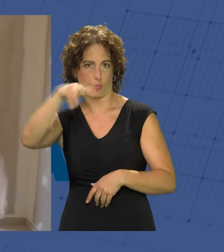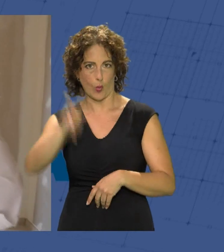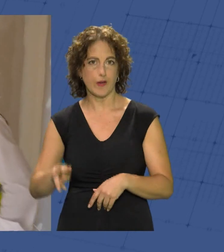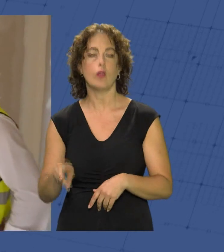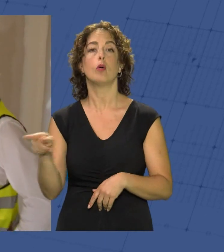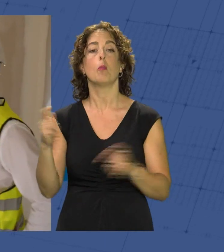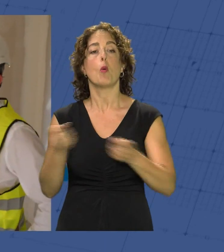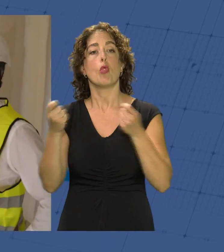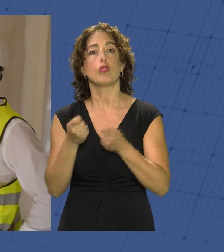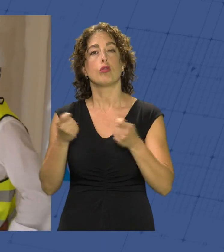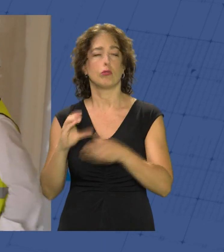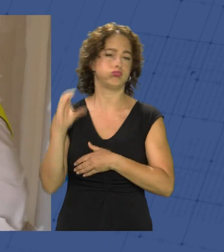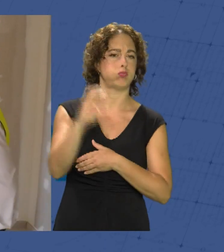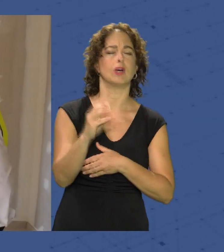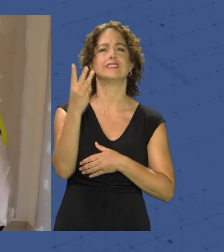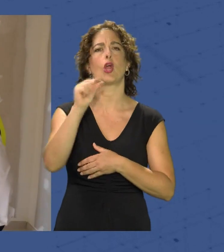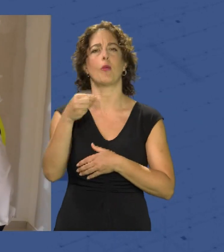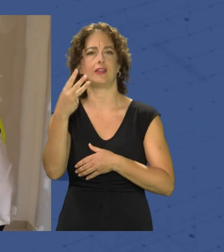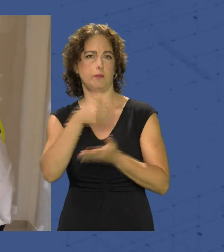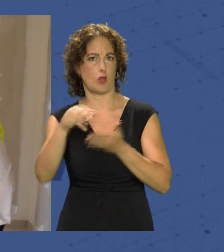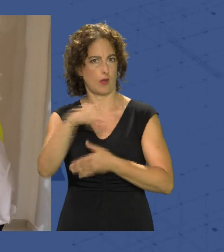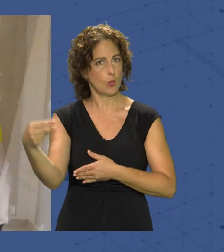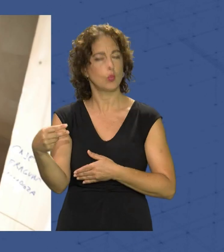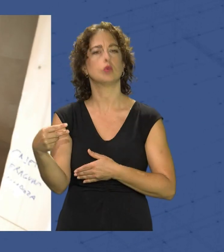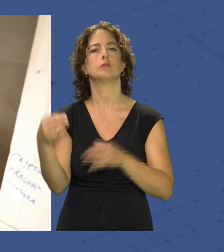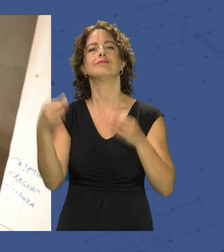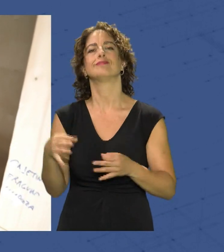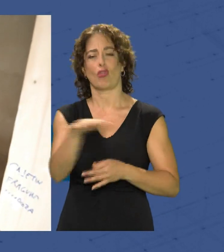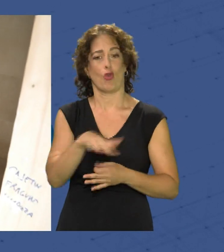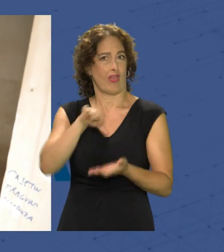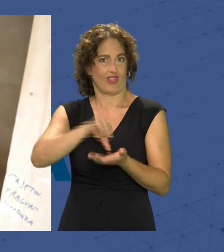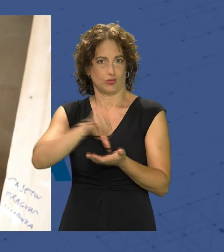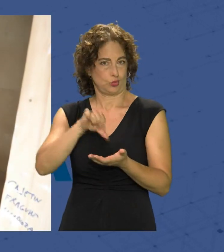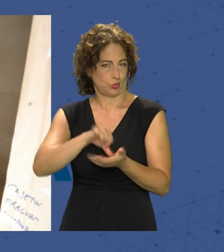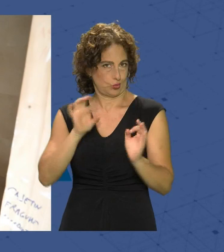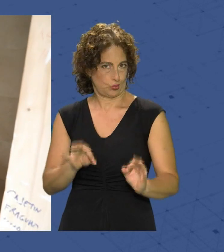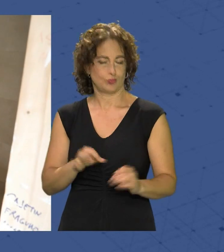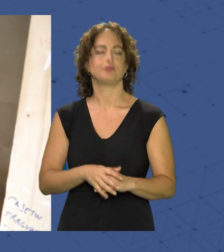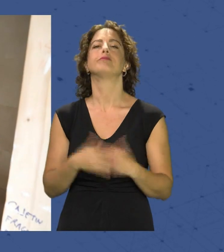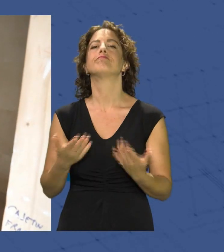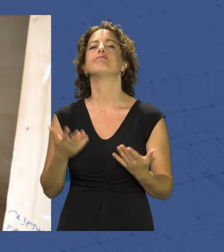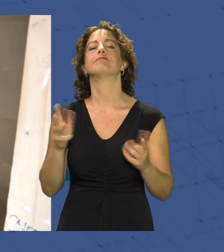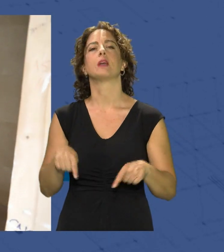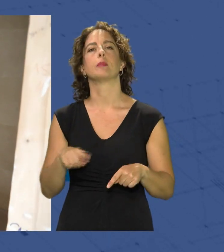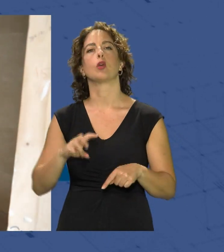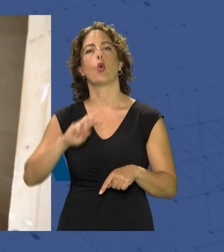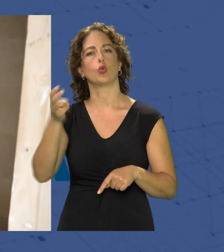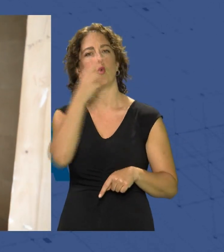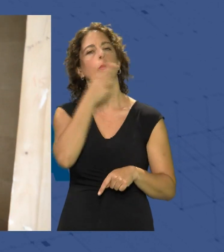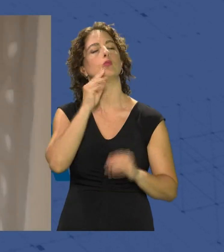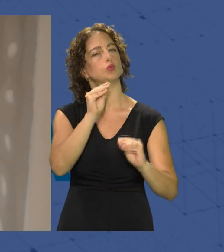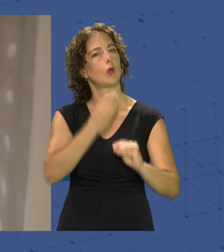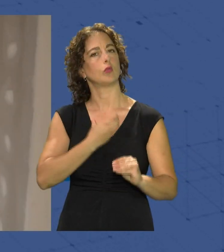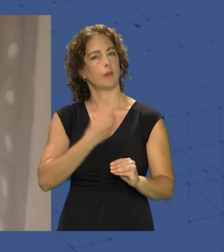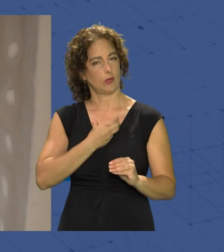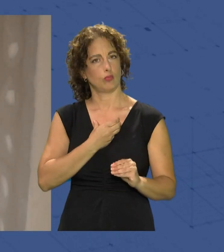Esta promoción, con una inversión total de 3,3 millones de euros, que se enclava prácticamente en el centro urbano de la ciudad, responde también a otro de los compromisos municipales